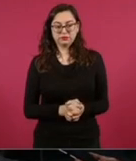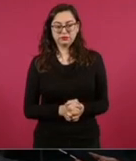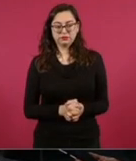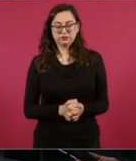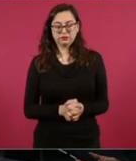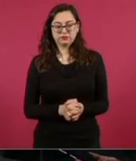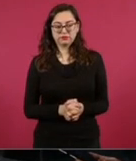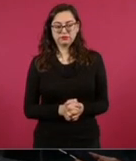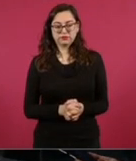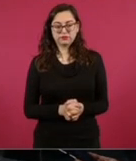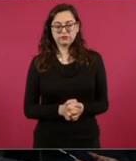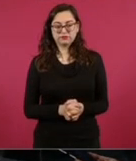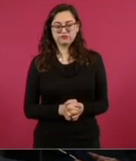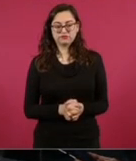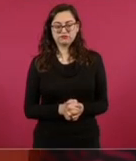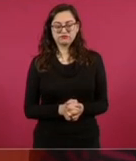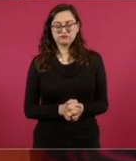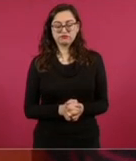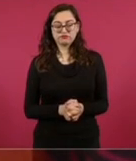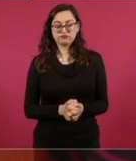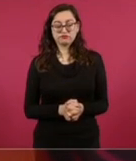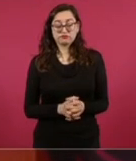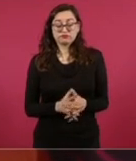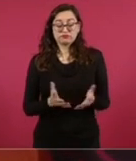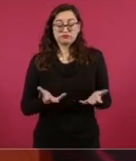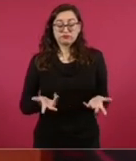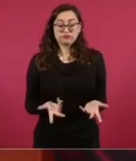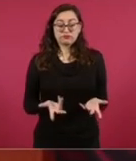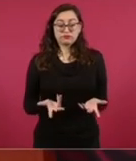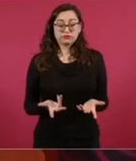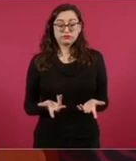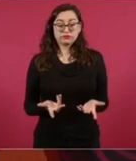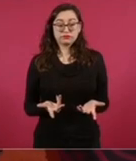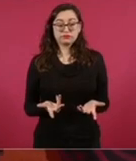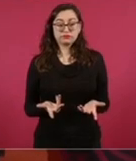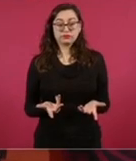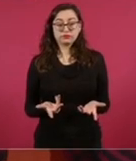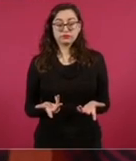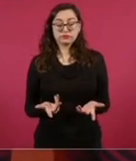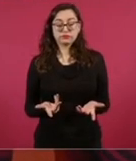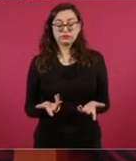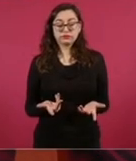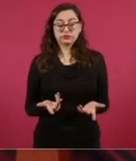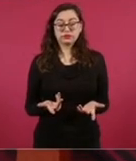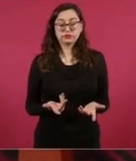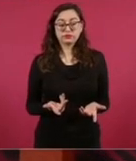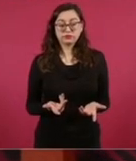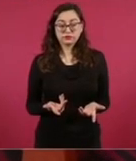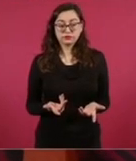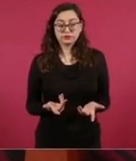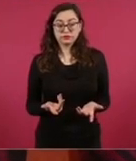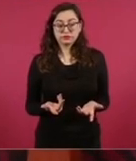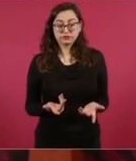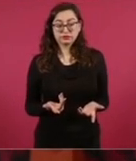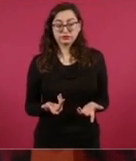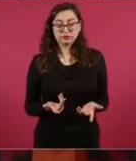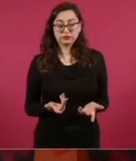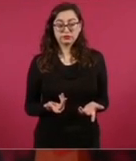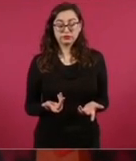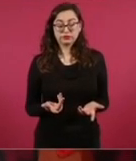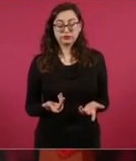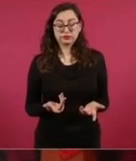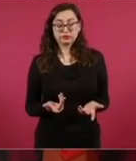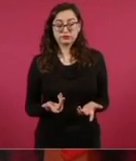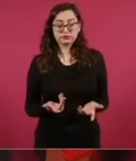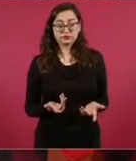Pero como algunos no tienen forma